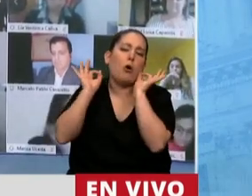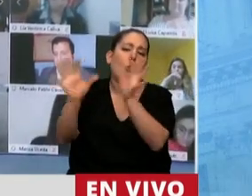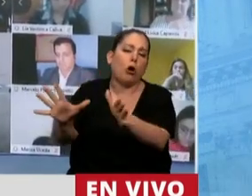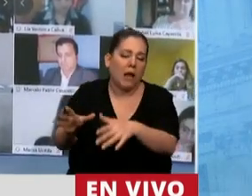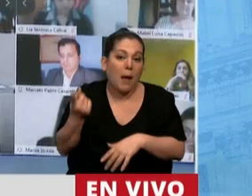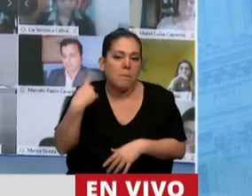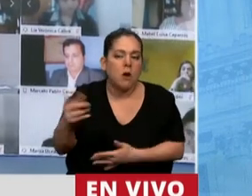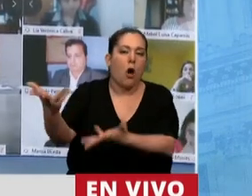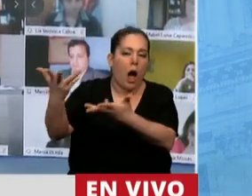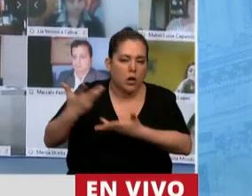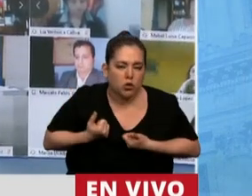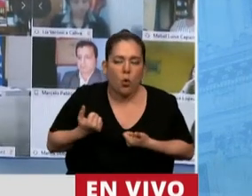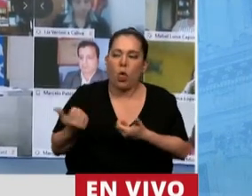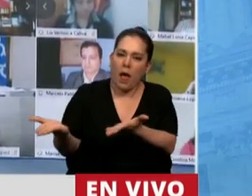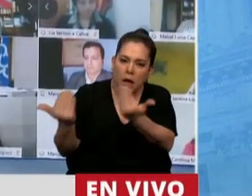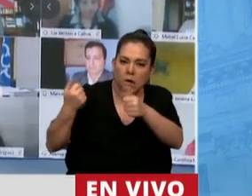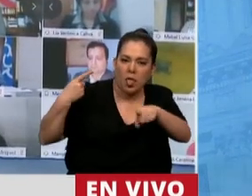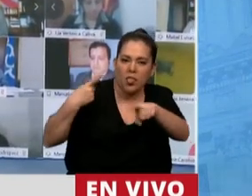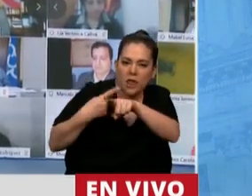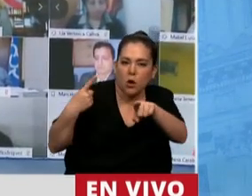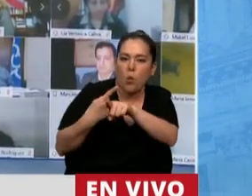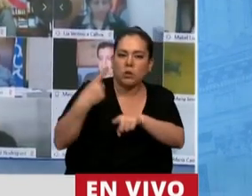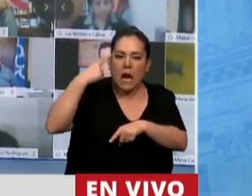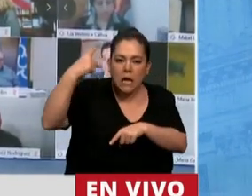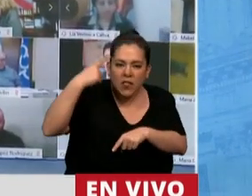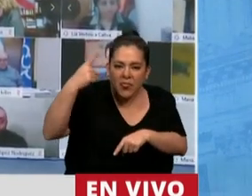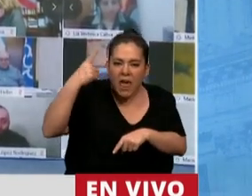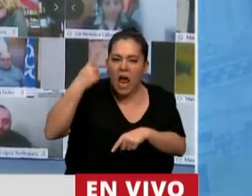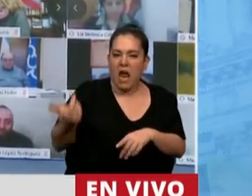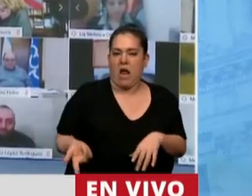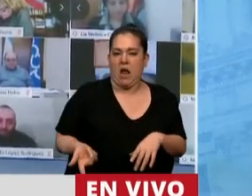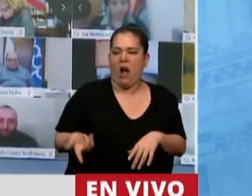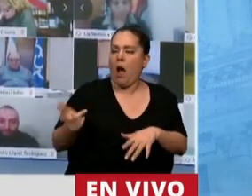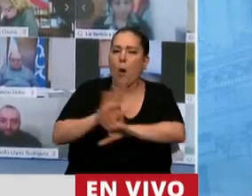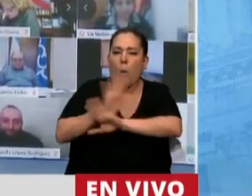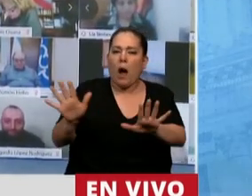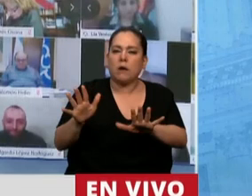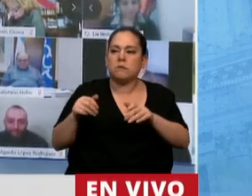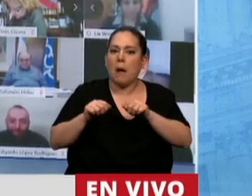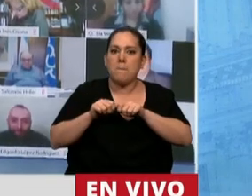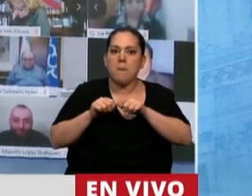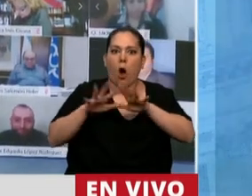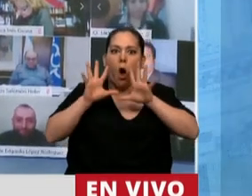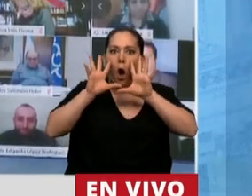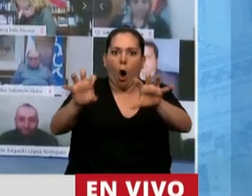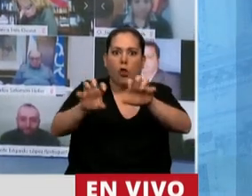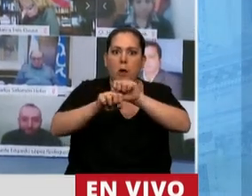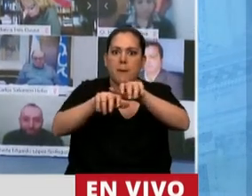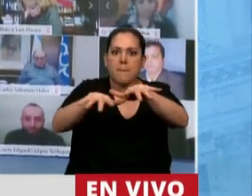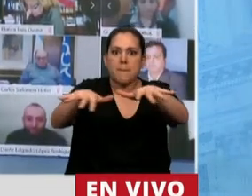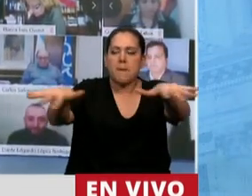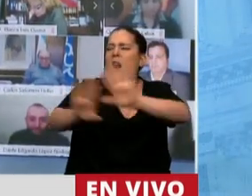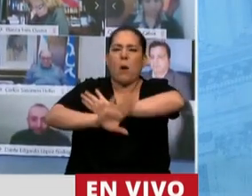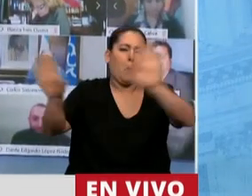discutan, discutan ideas y no fomenten el odio en nuestra sociedad porque el odio